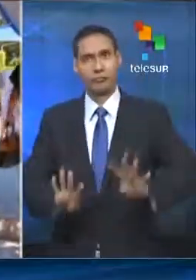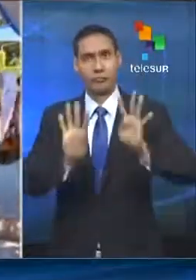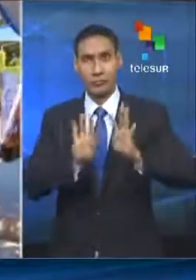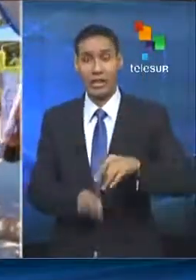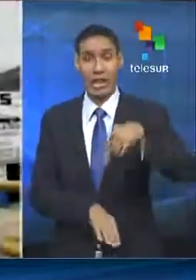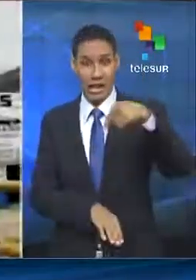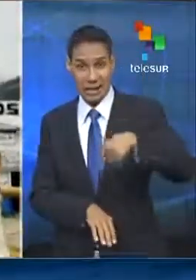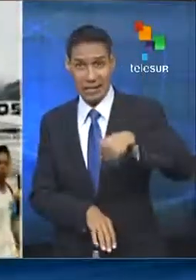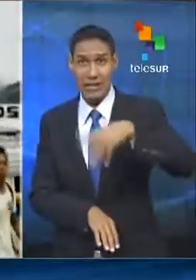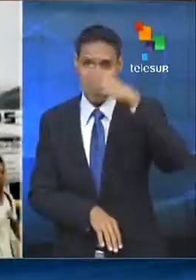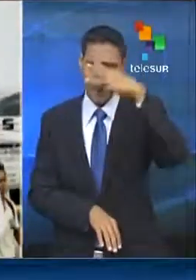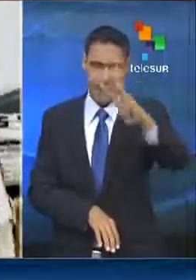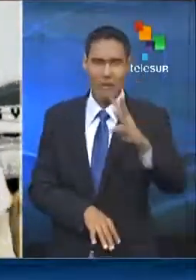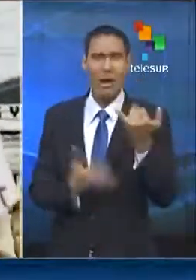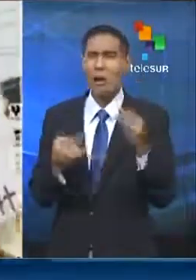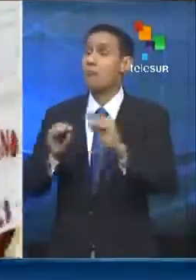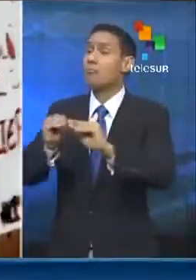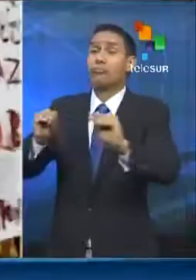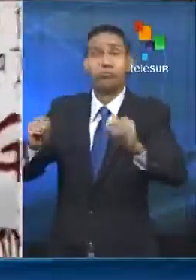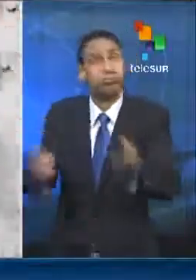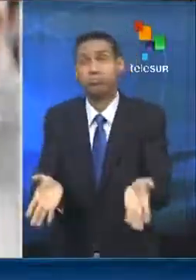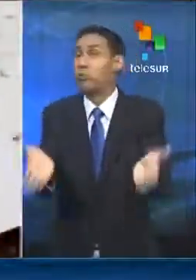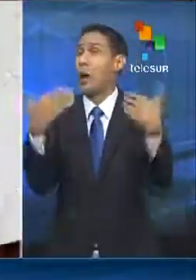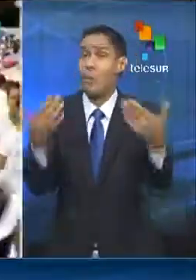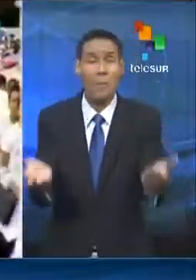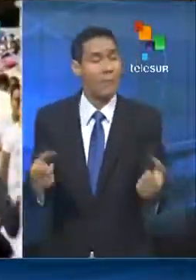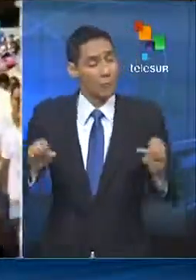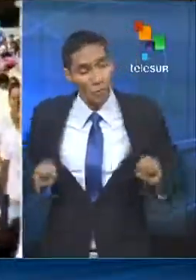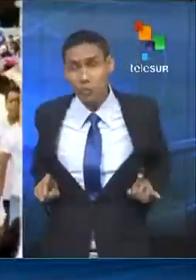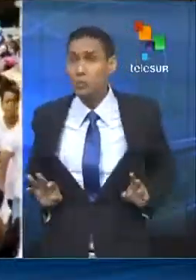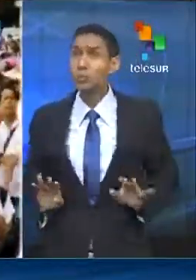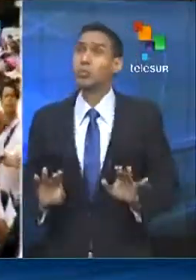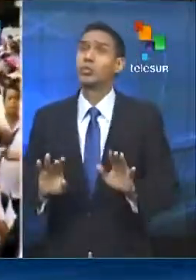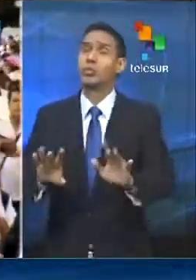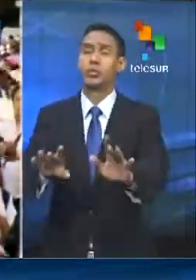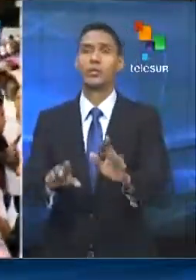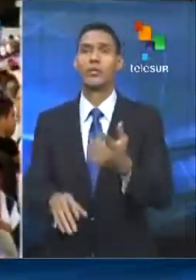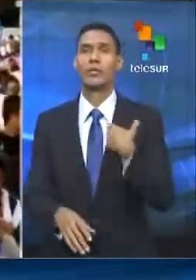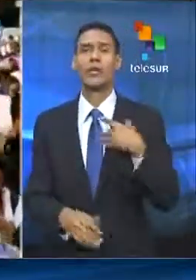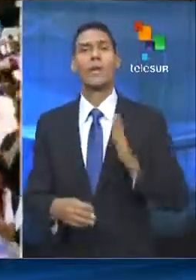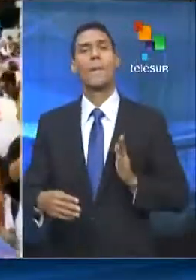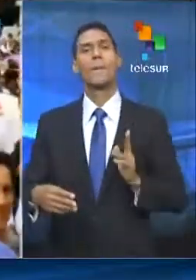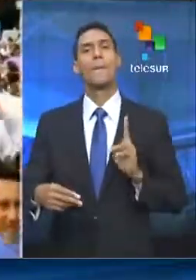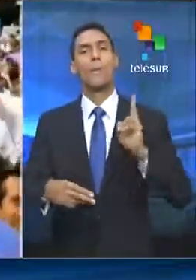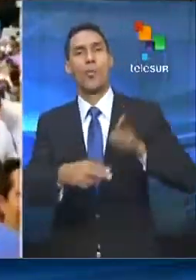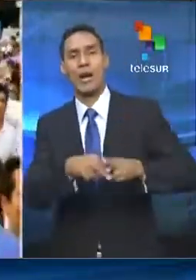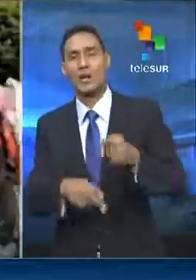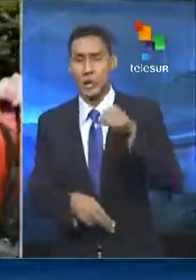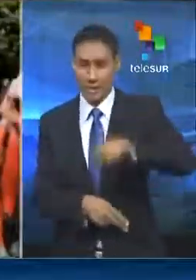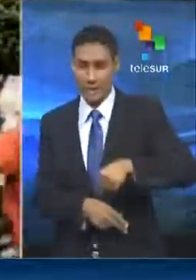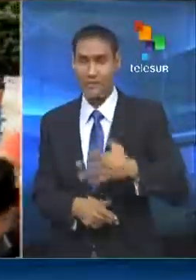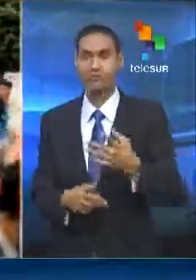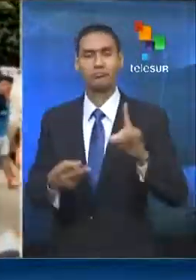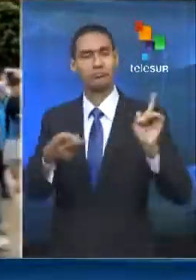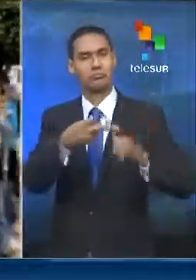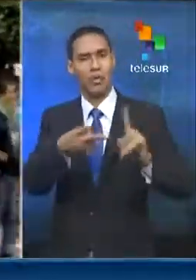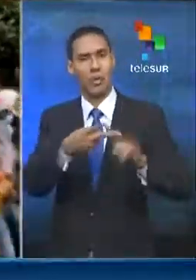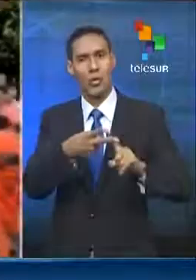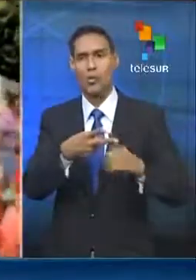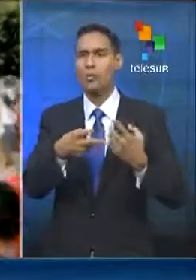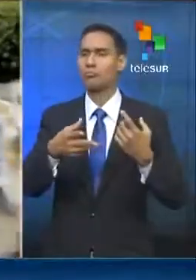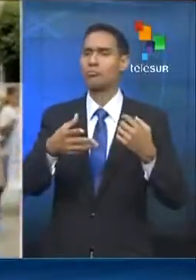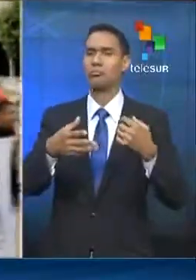estado de Guerrero, se ha convocado a una multitudinaria marcha en el puerto de Acapulco. Con esto terminaría la segunda etapa del plan de lucha